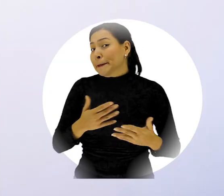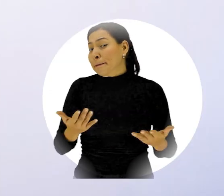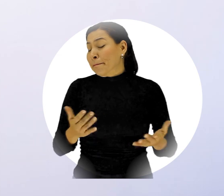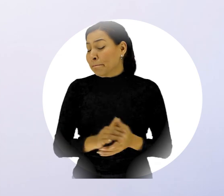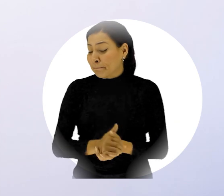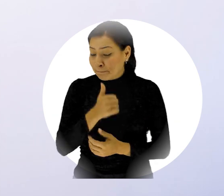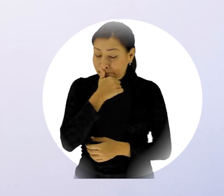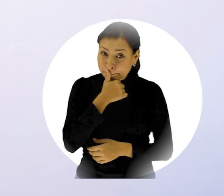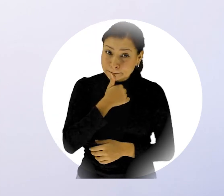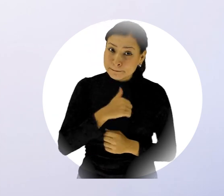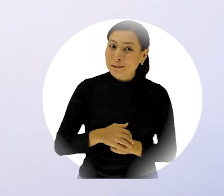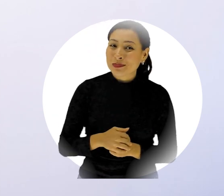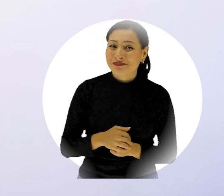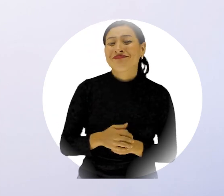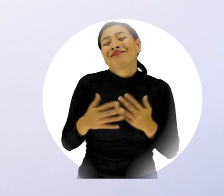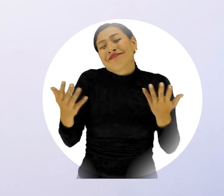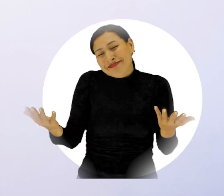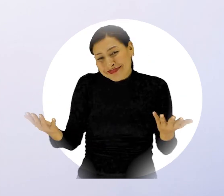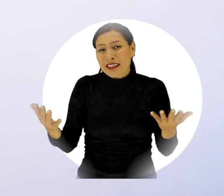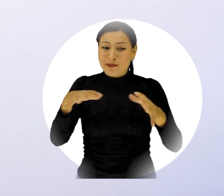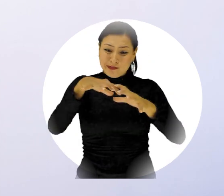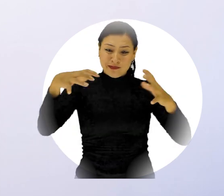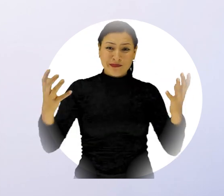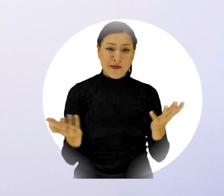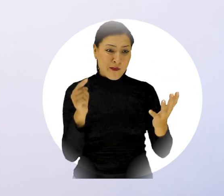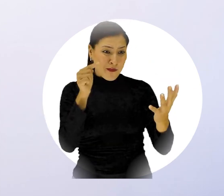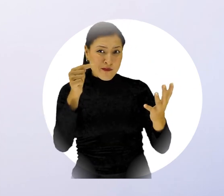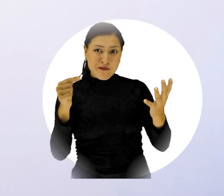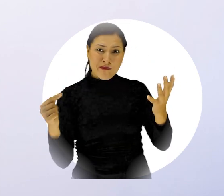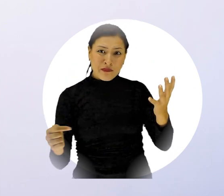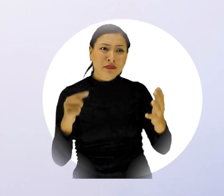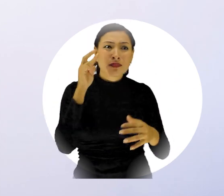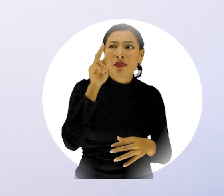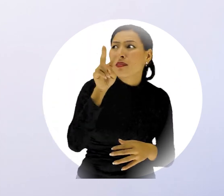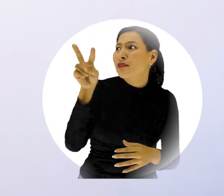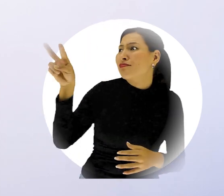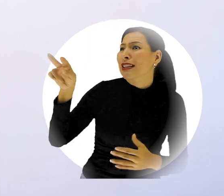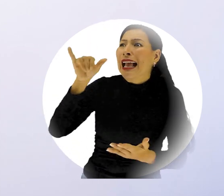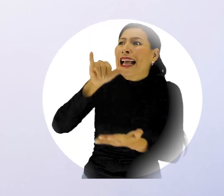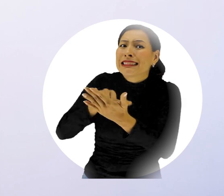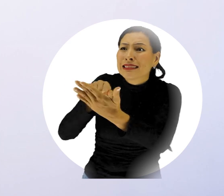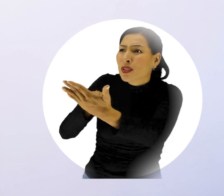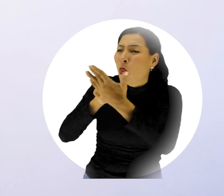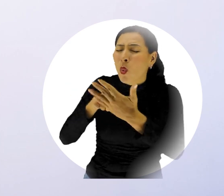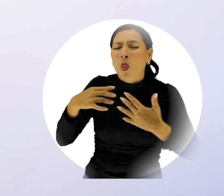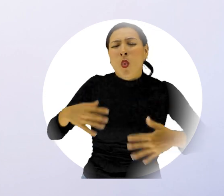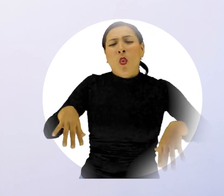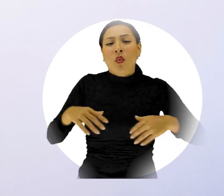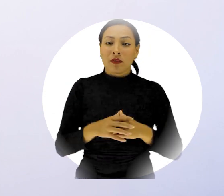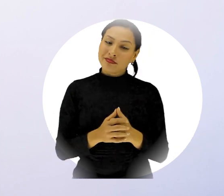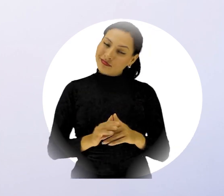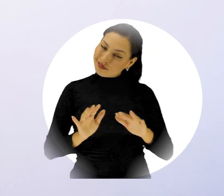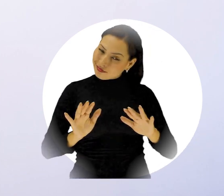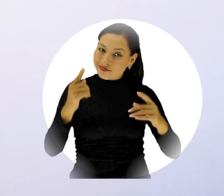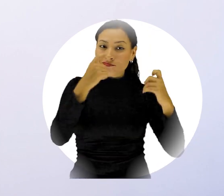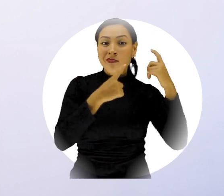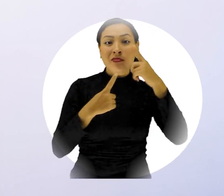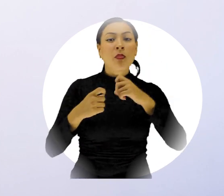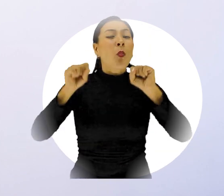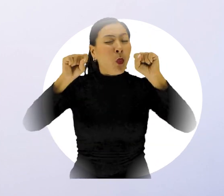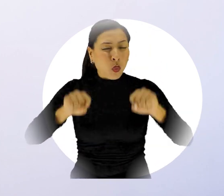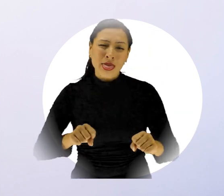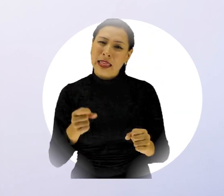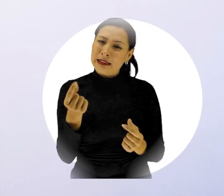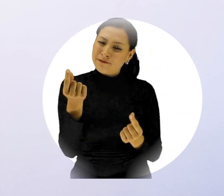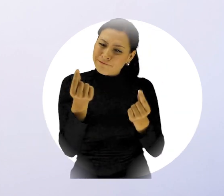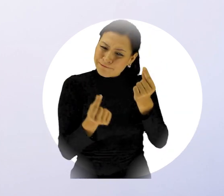obstante, pese a estos indicadores globales, ha llegado el momento de analizar los escenarios posibles para contribuir con el buen manejo de las finanzas